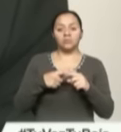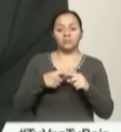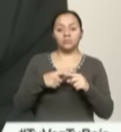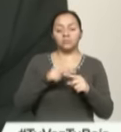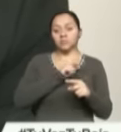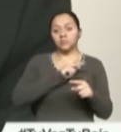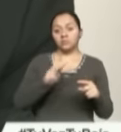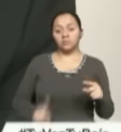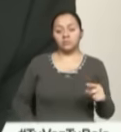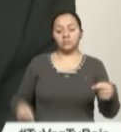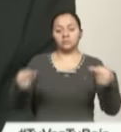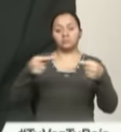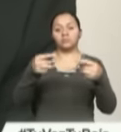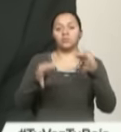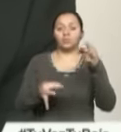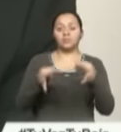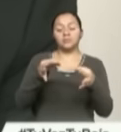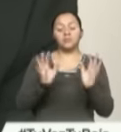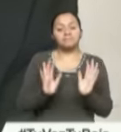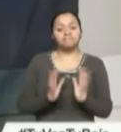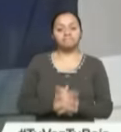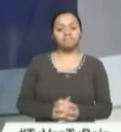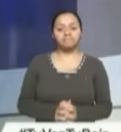respectiva ante la autoridad judicial competente.